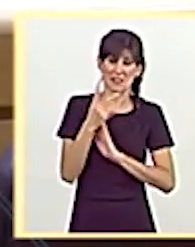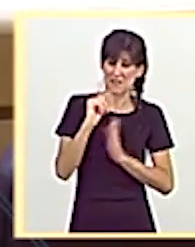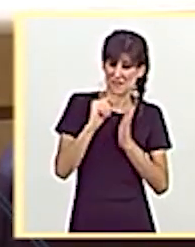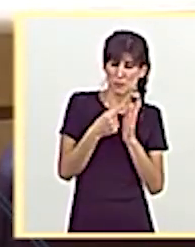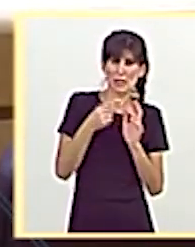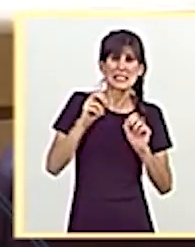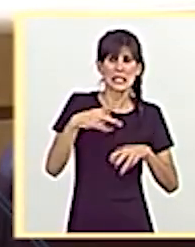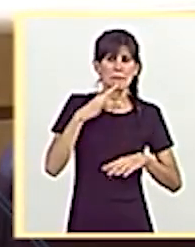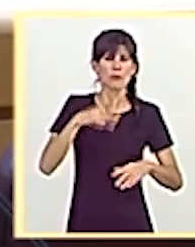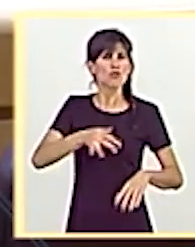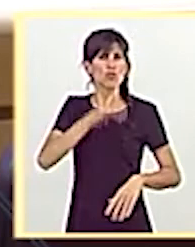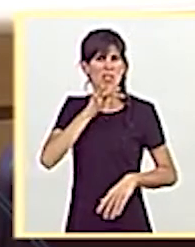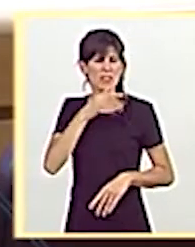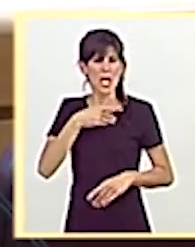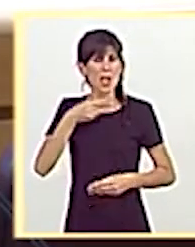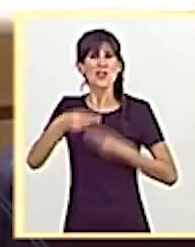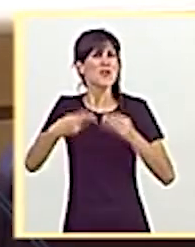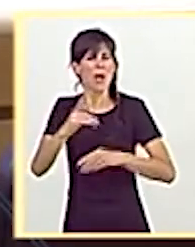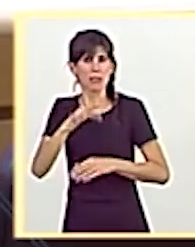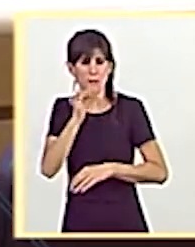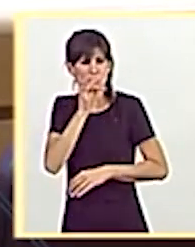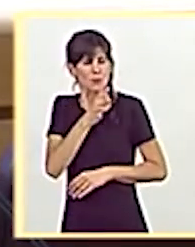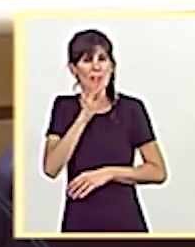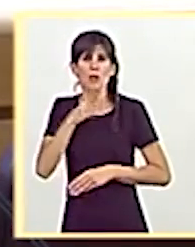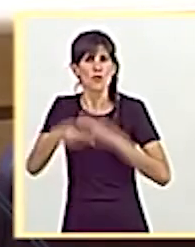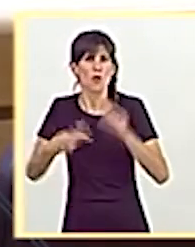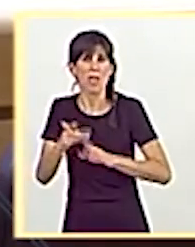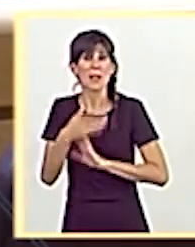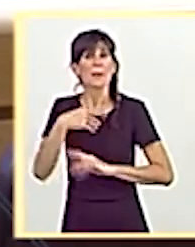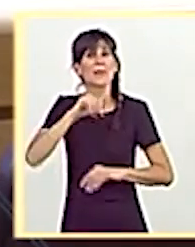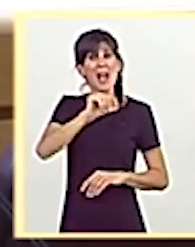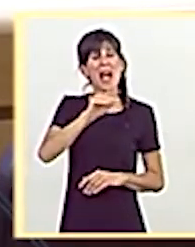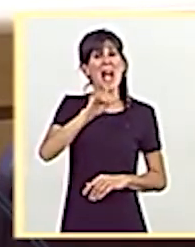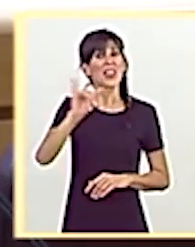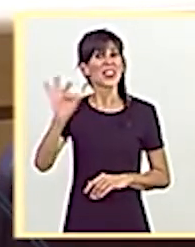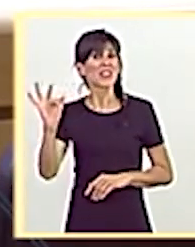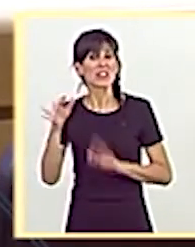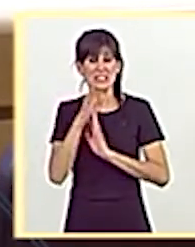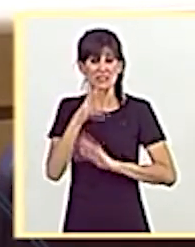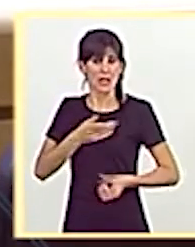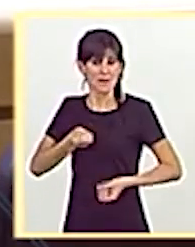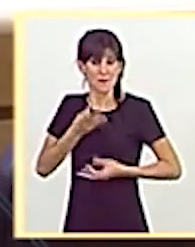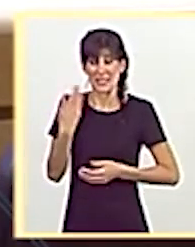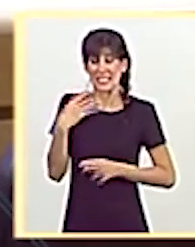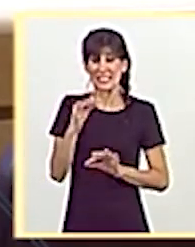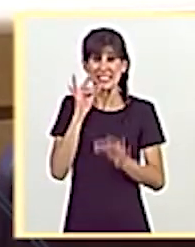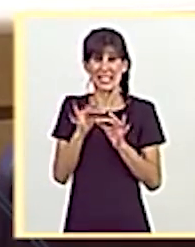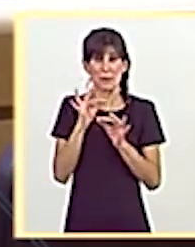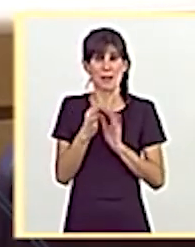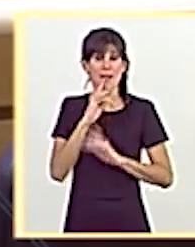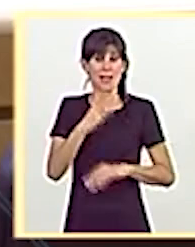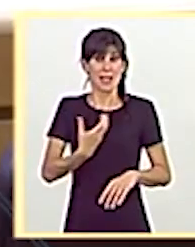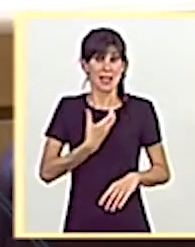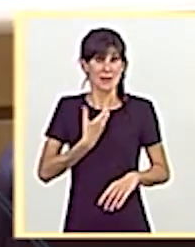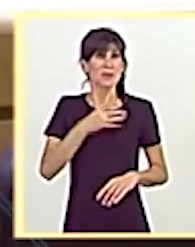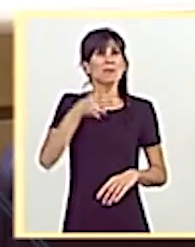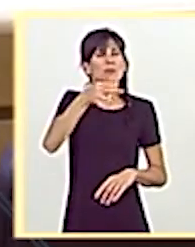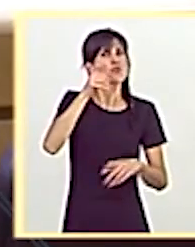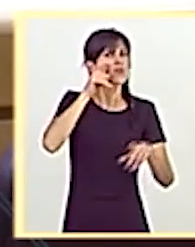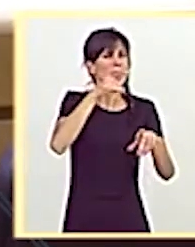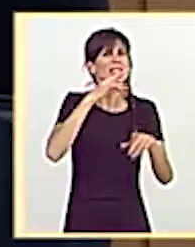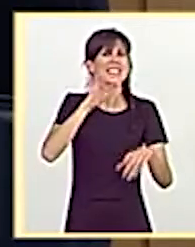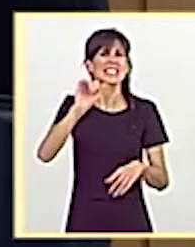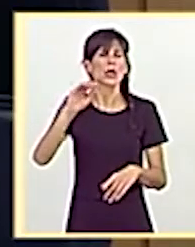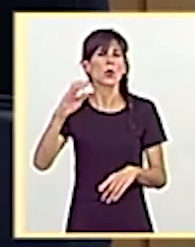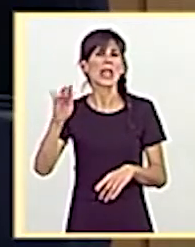las actuaciones comprometidas, ADIF informa el pasado mes de septiembre al ayuntamiento de la Secuita de una liquidación